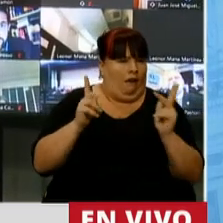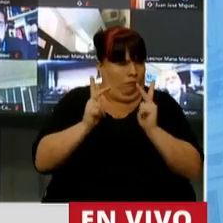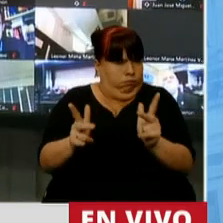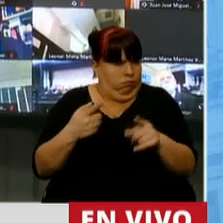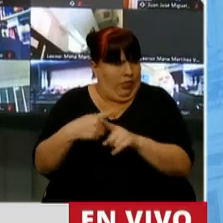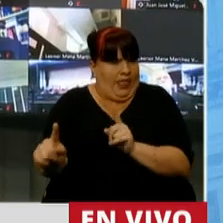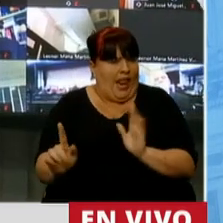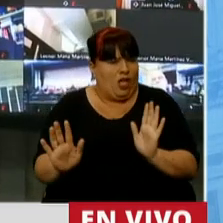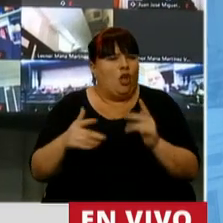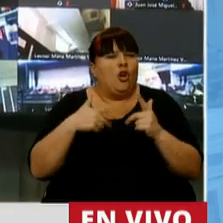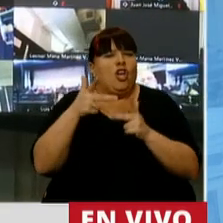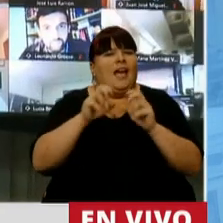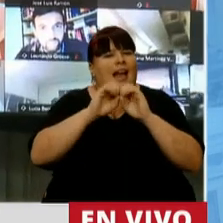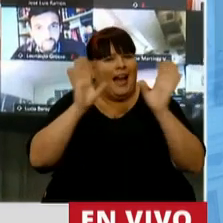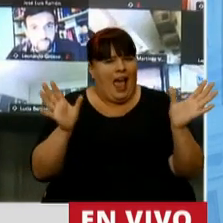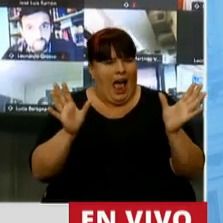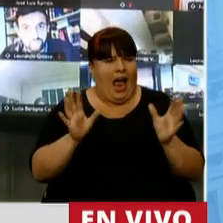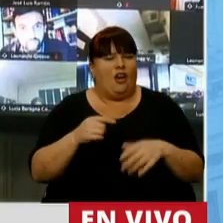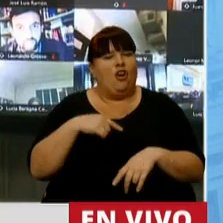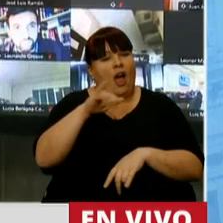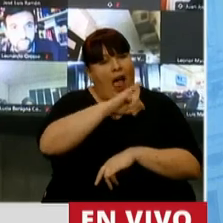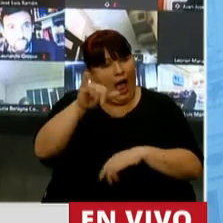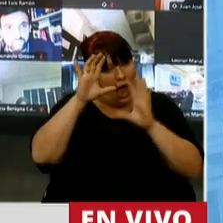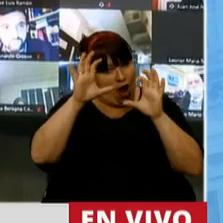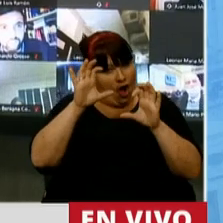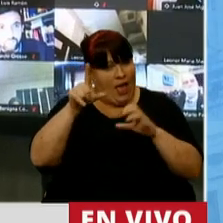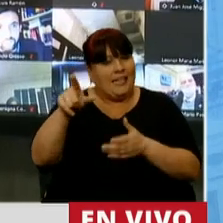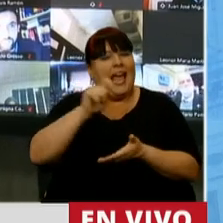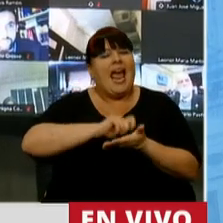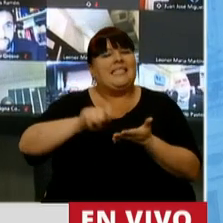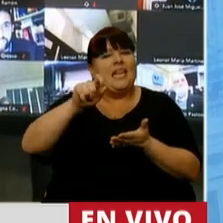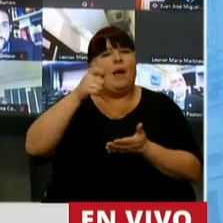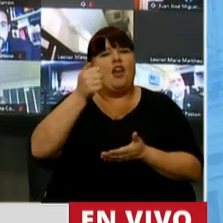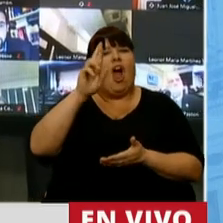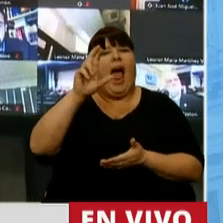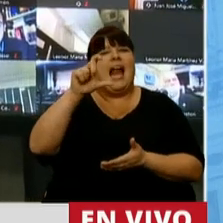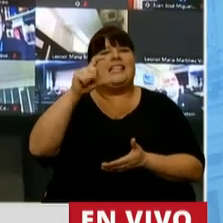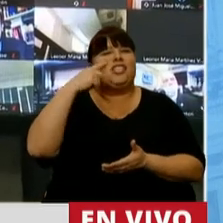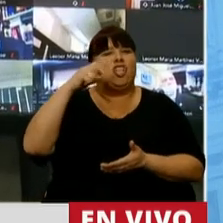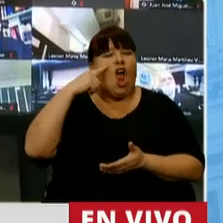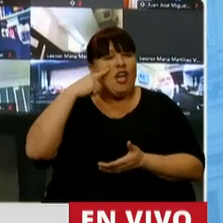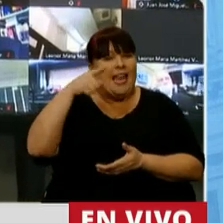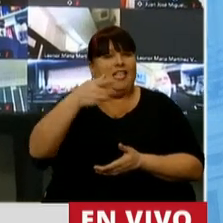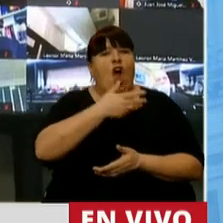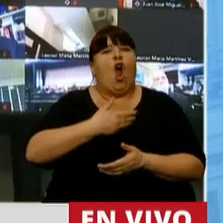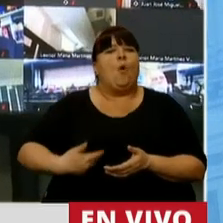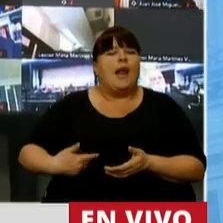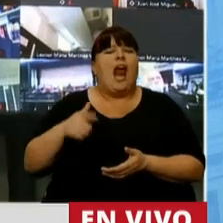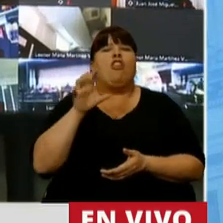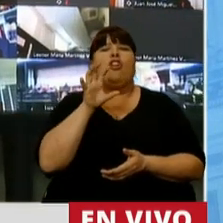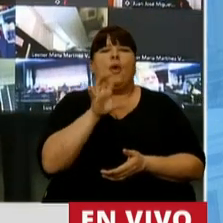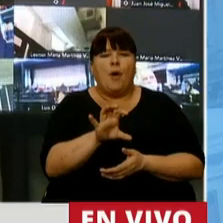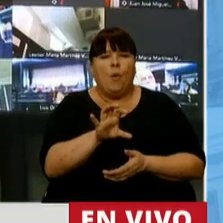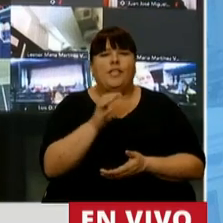por eso quiero ser claro y recordarle al escribano Mariano Arcioni, que es gobernador de la